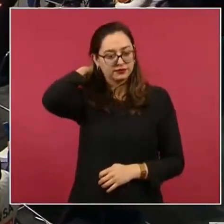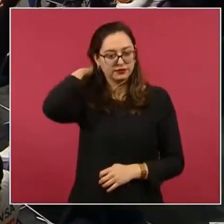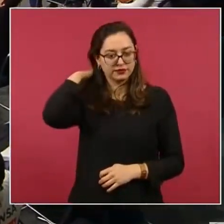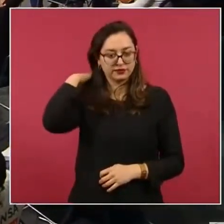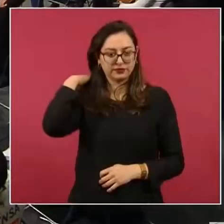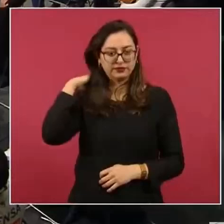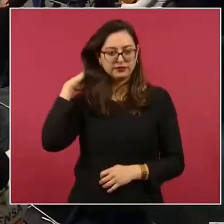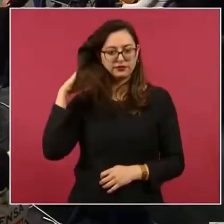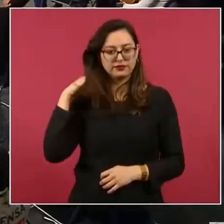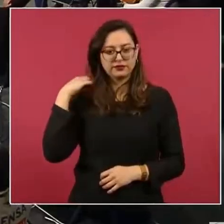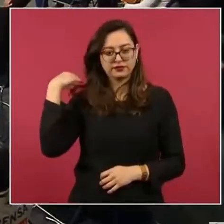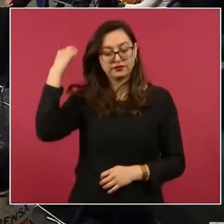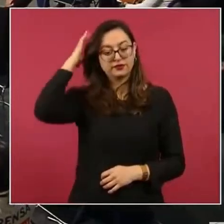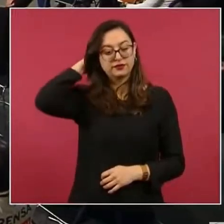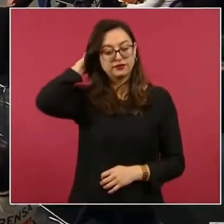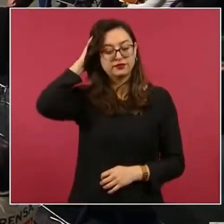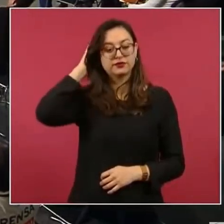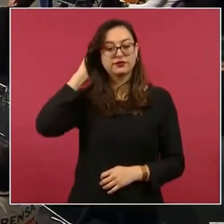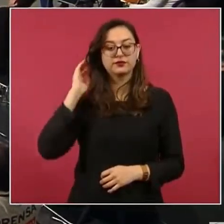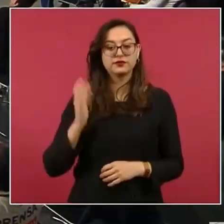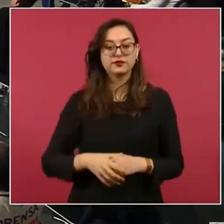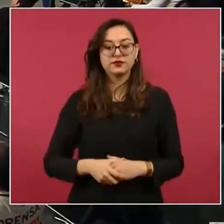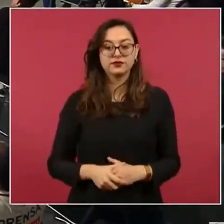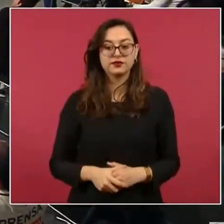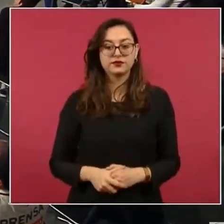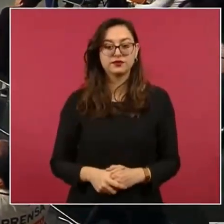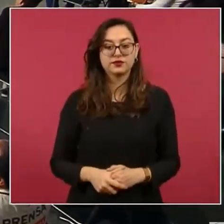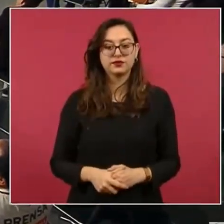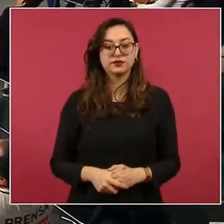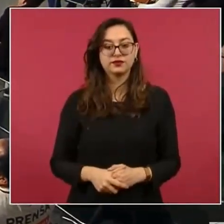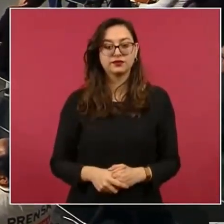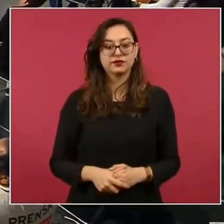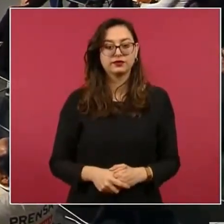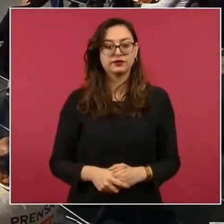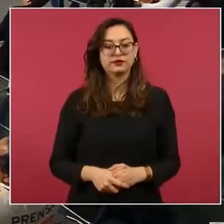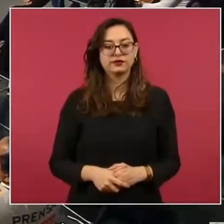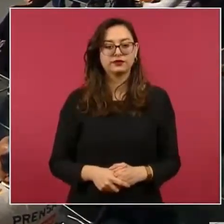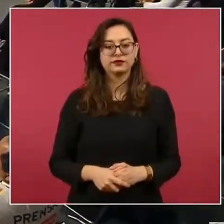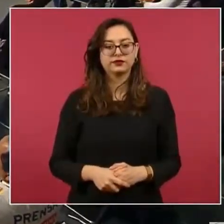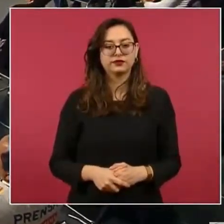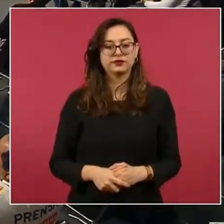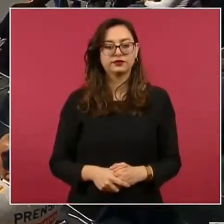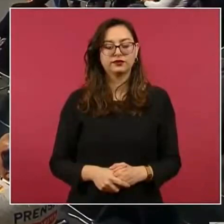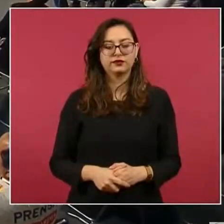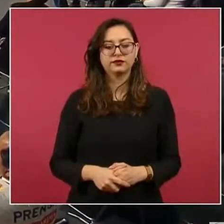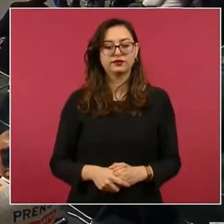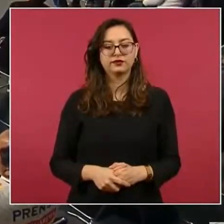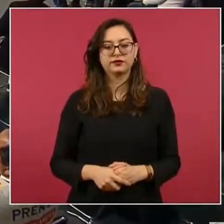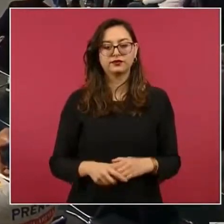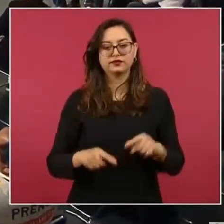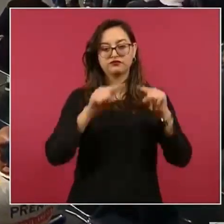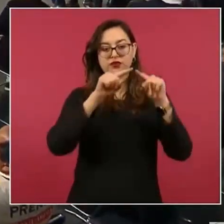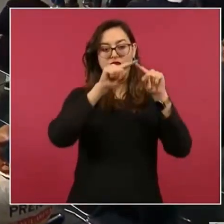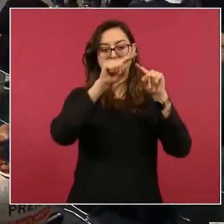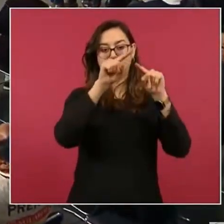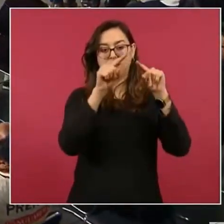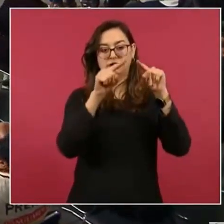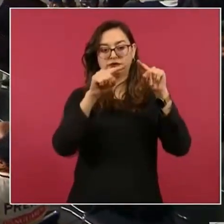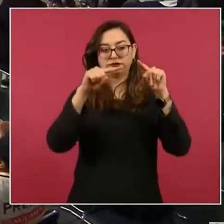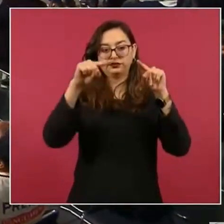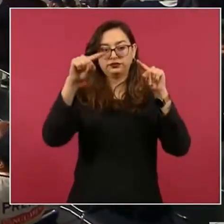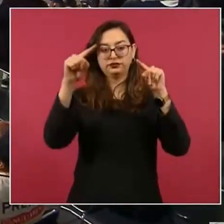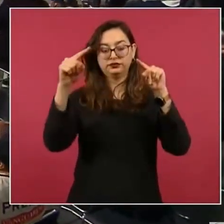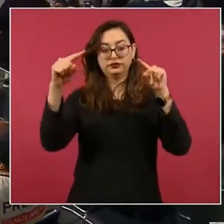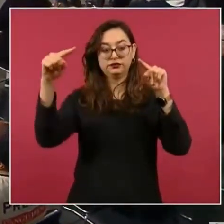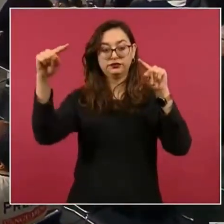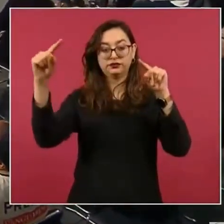Desde aquí todo esto es doble vía y es